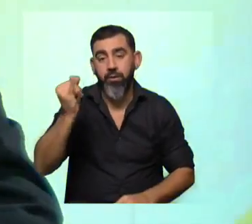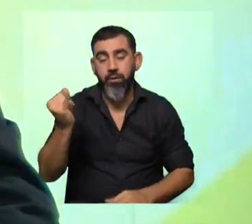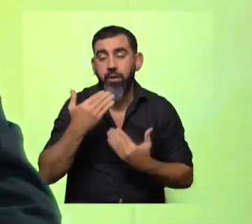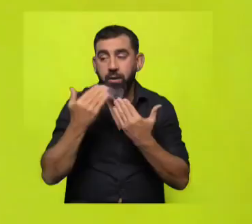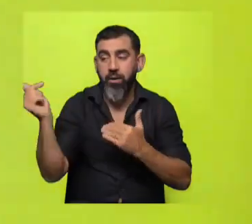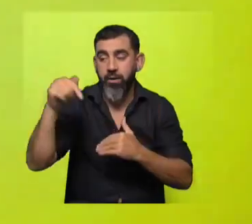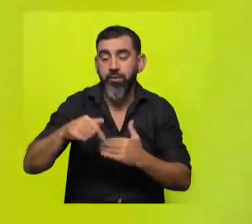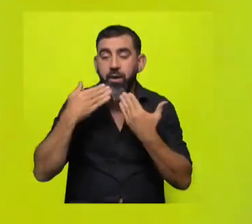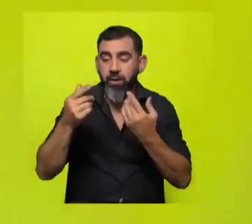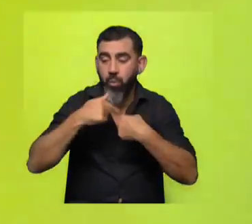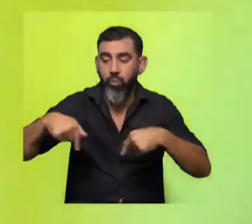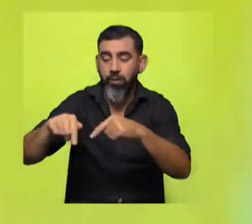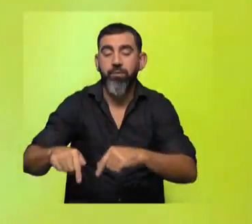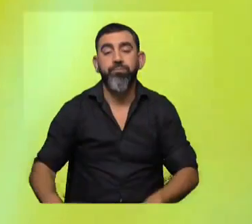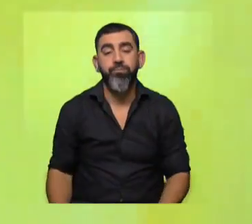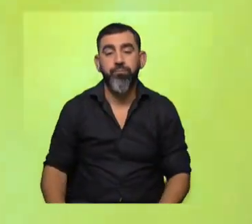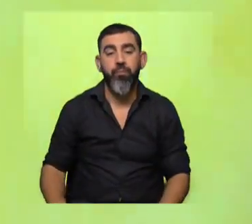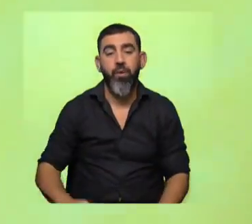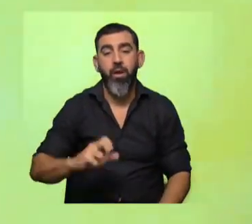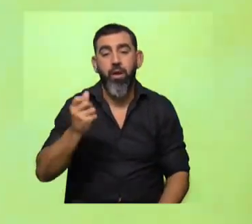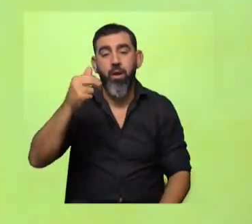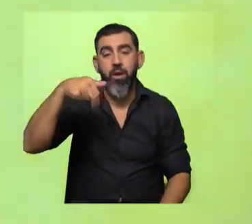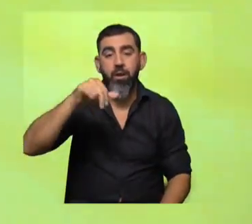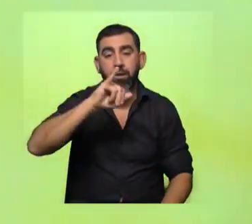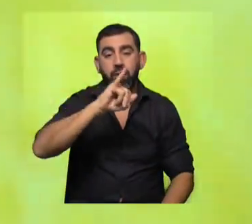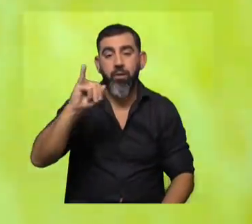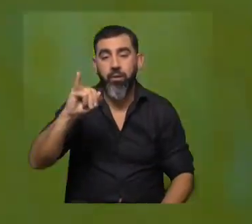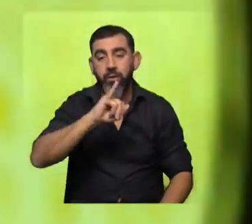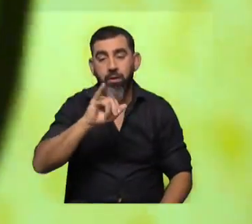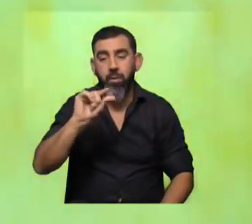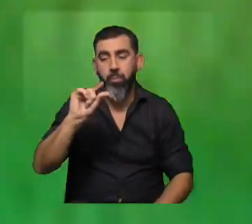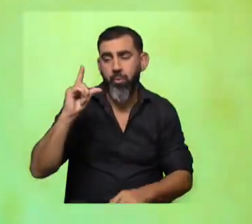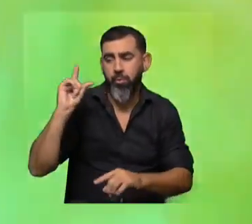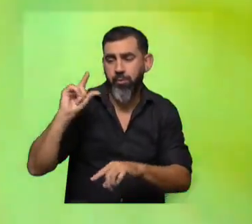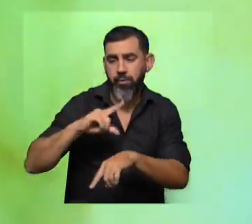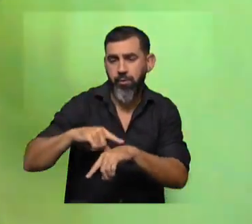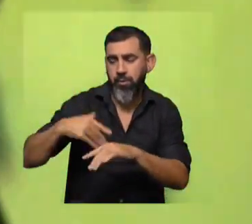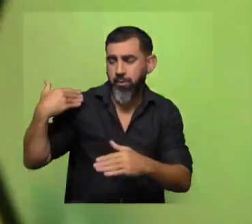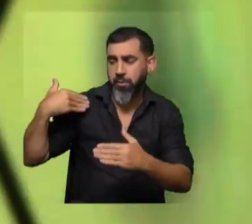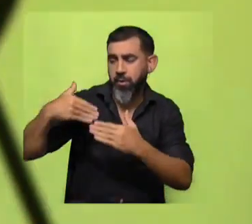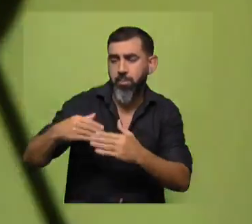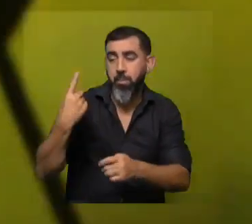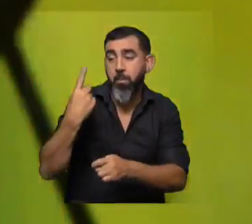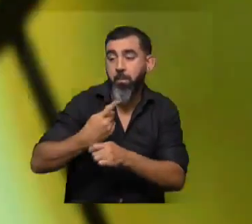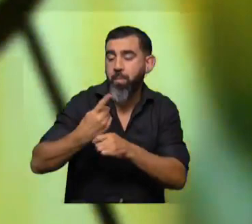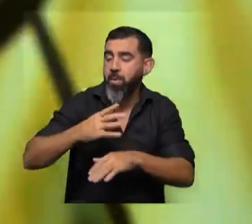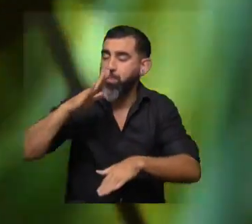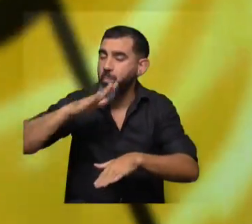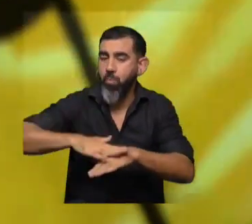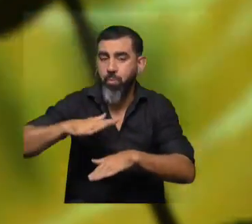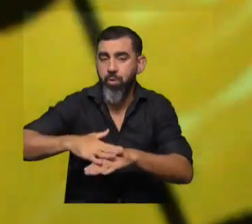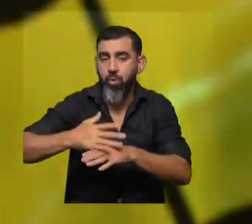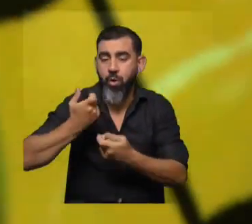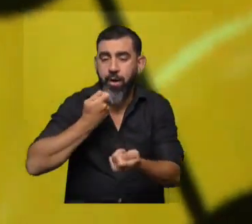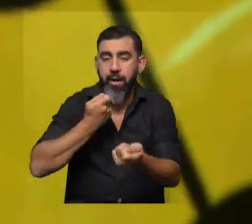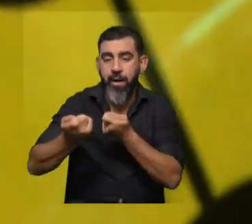Un placer. La ANI no tiene una trayectoria en tiempo muy larga, pero desde el minuto cero gestiona,